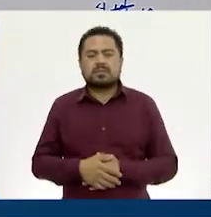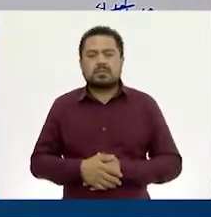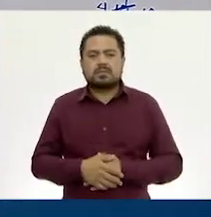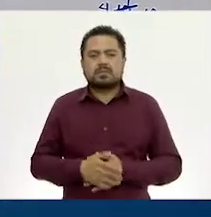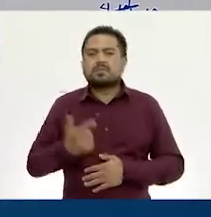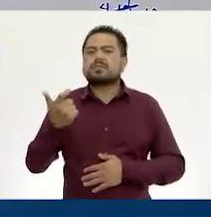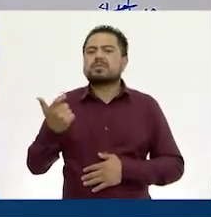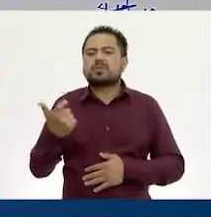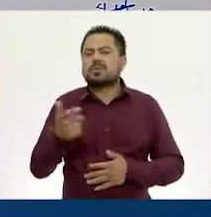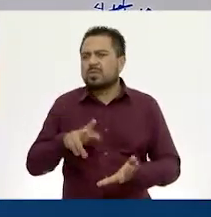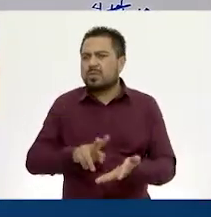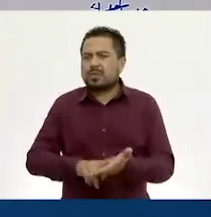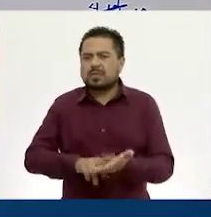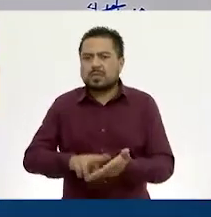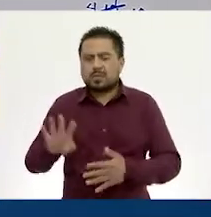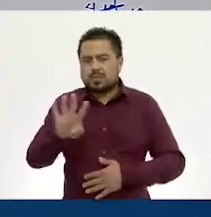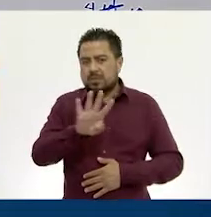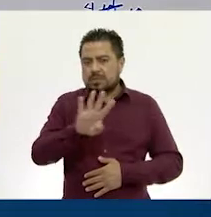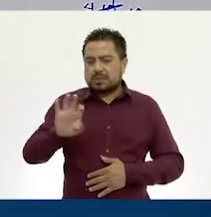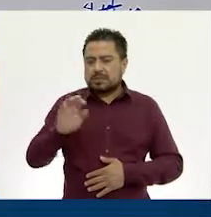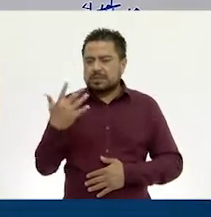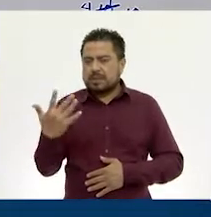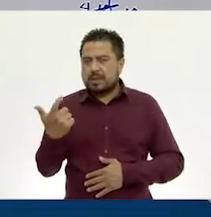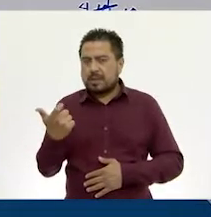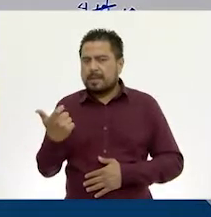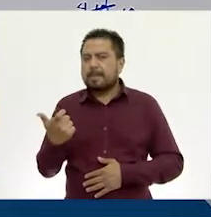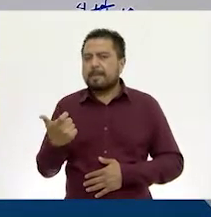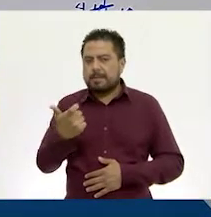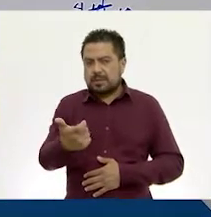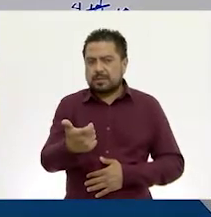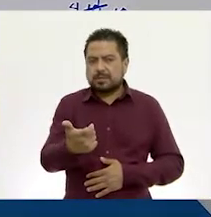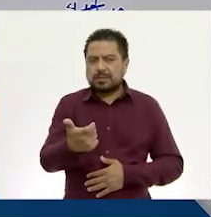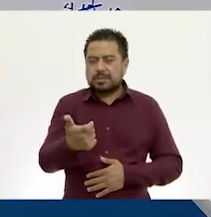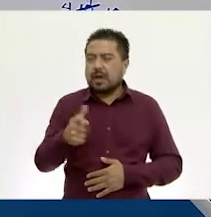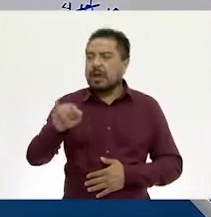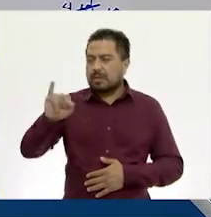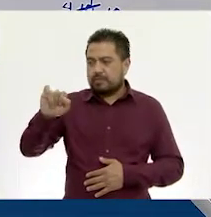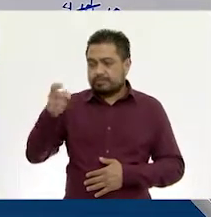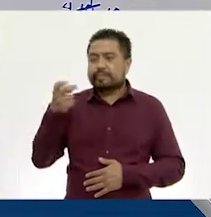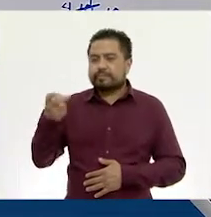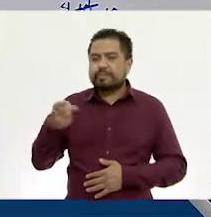es de 405 pesos. Así es.